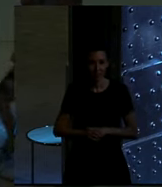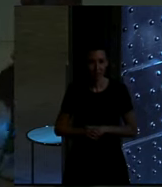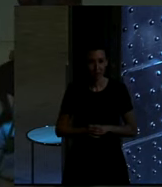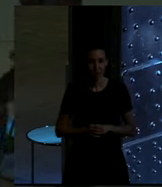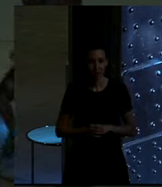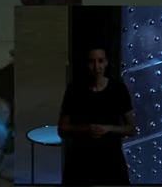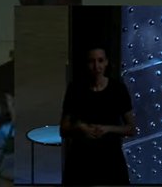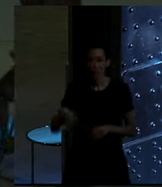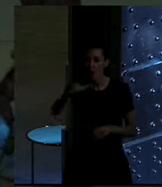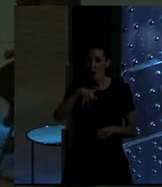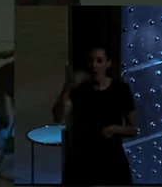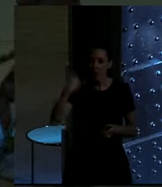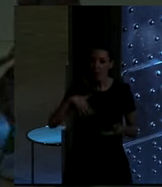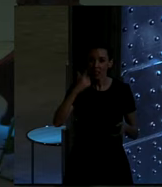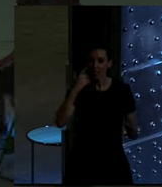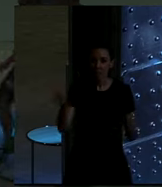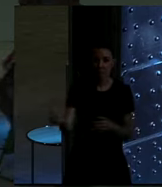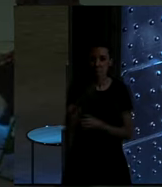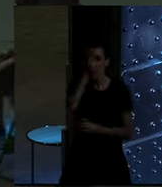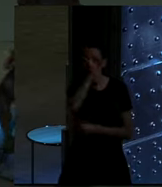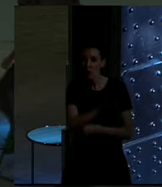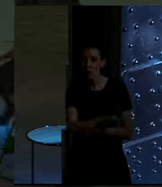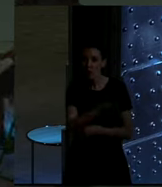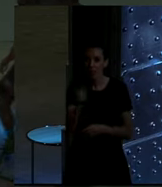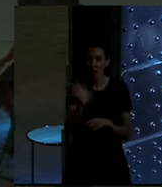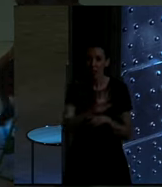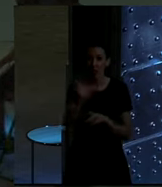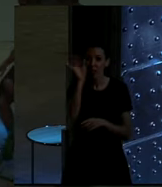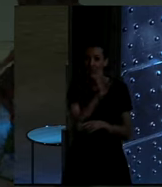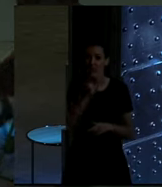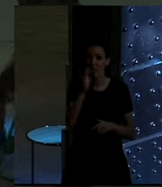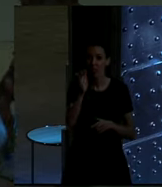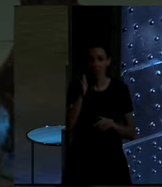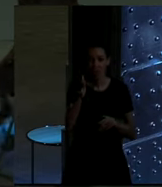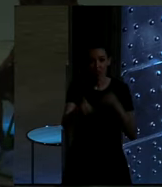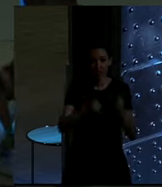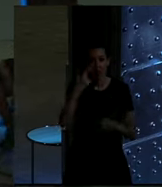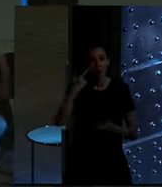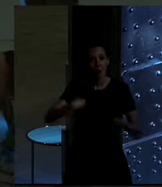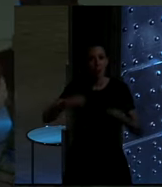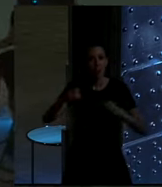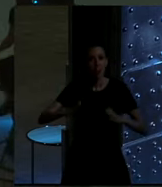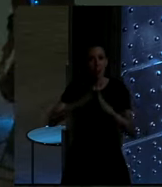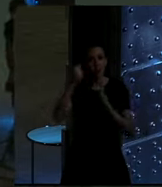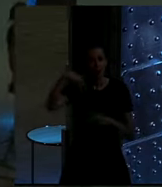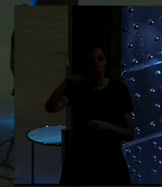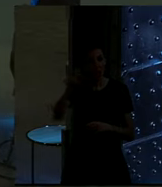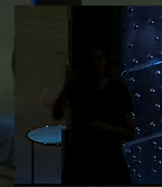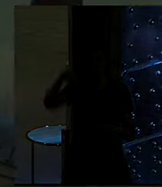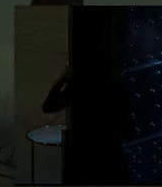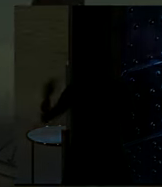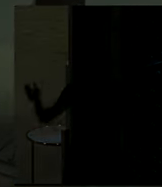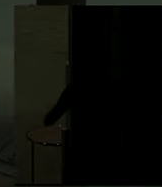¿En qué lugares habéis estado haciendo ya las proyecciones de Cinecicleta? Yo les vi en un mercado, en el mercado de Madrid, en el mercado de San Antón, en un espacio muy pequeño. Además, era